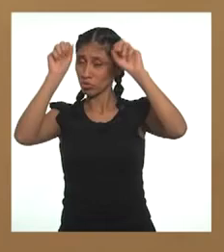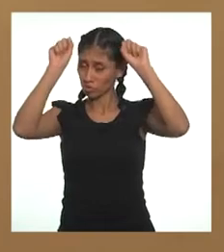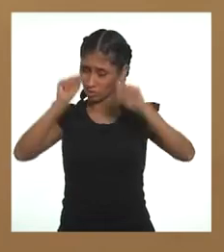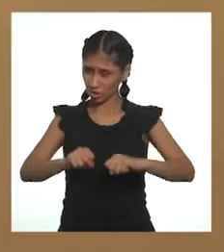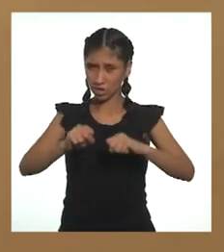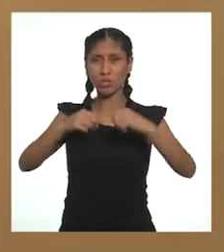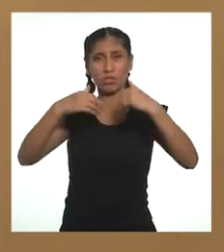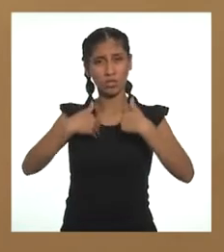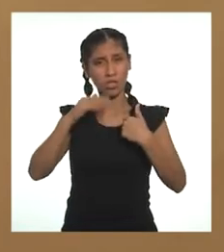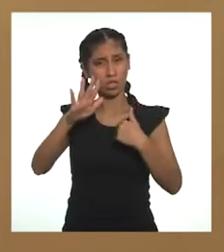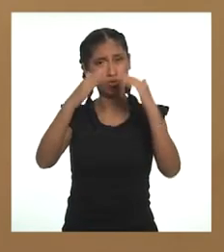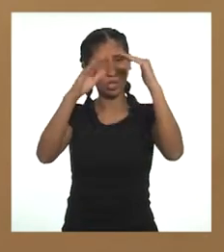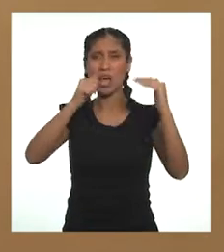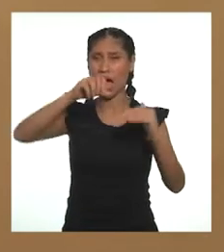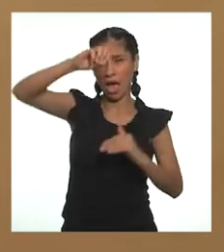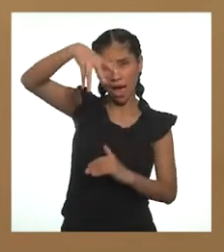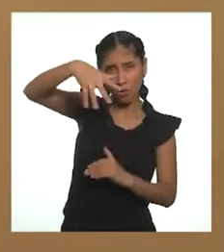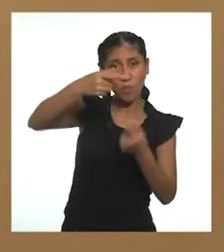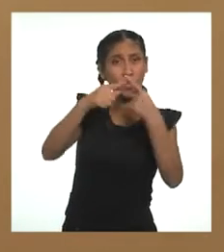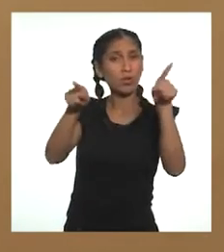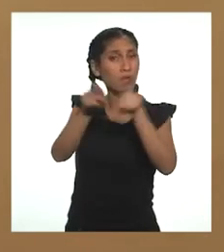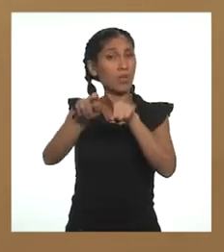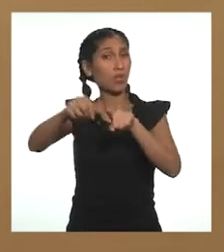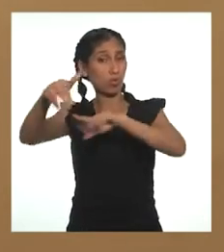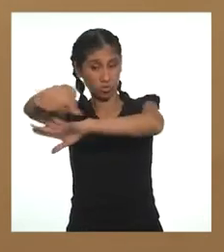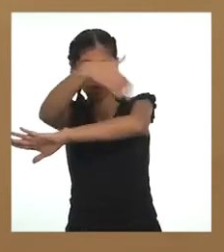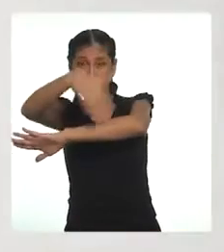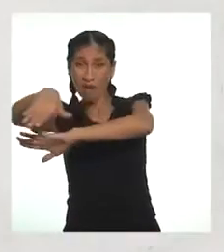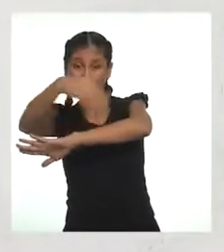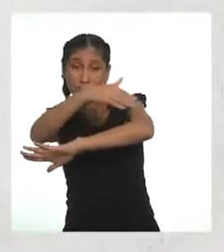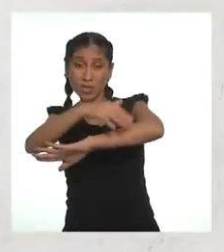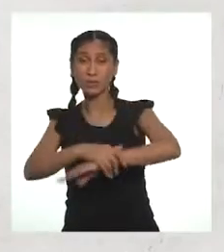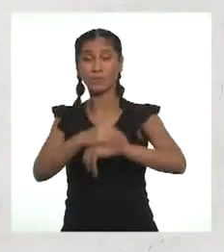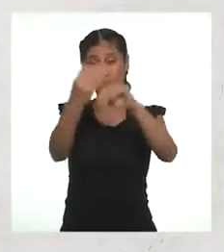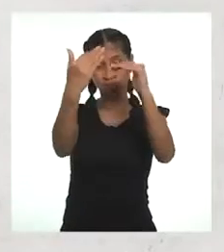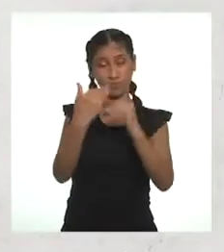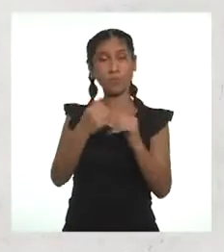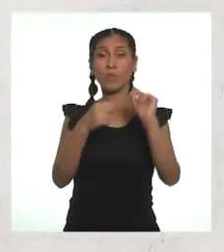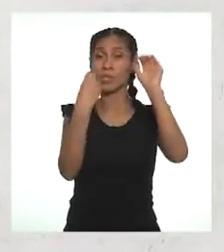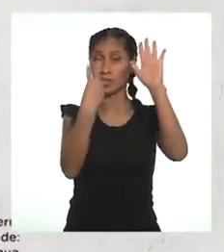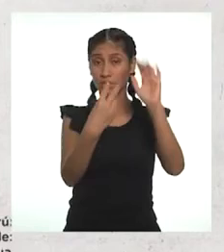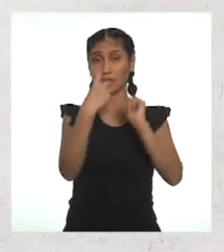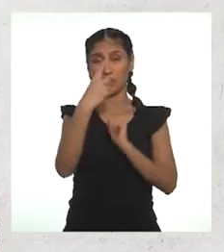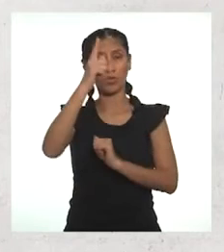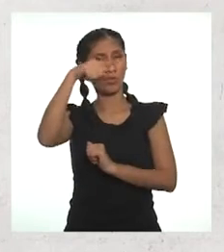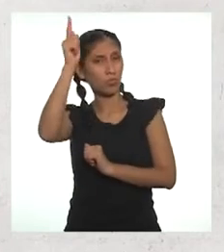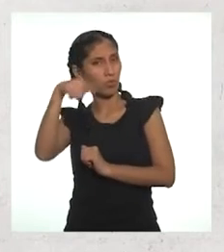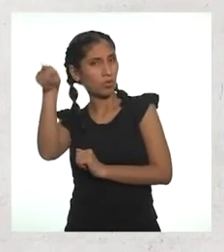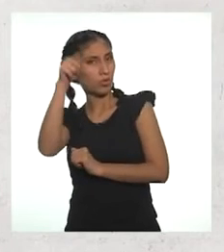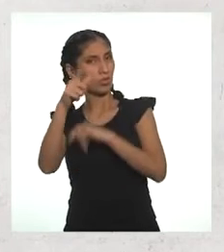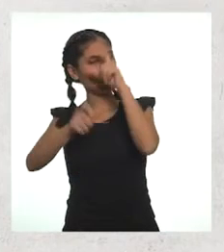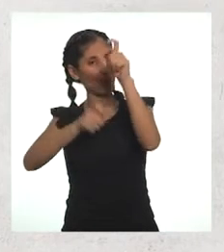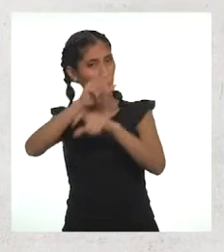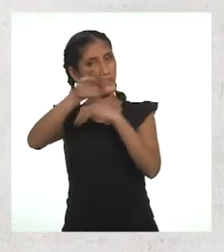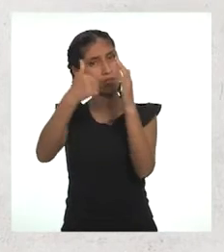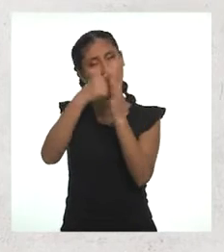y otros fuera de ella, como vemos en estos datos. El 71% de la población del